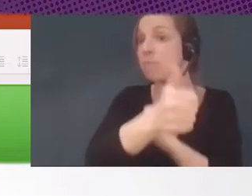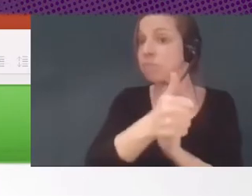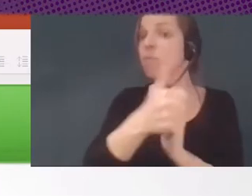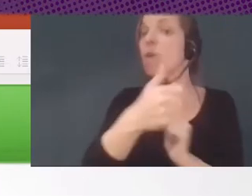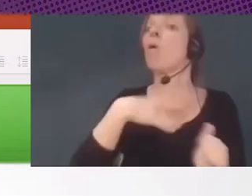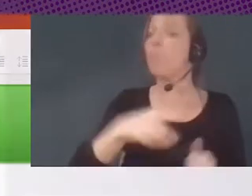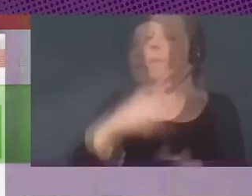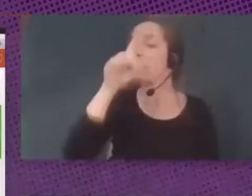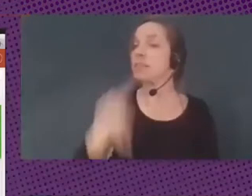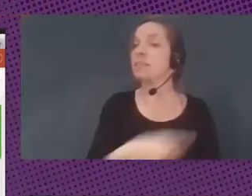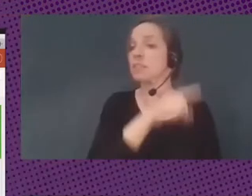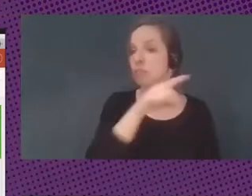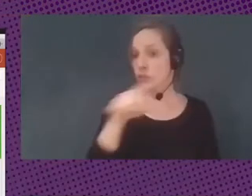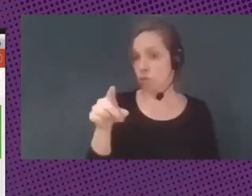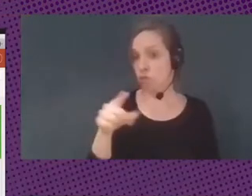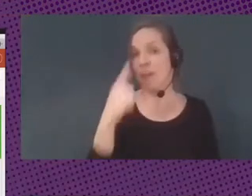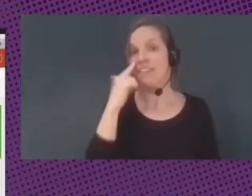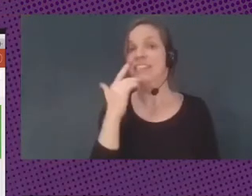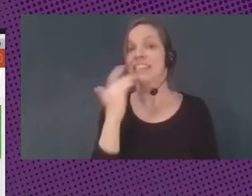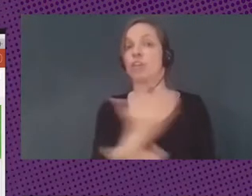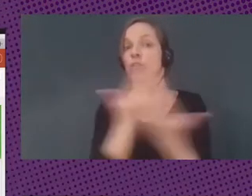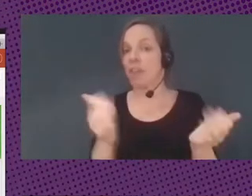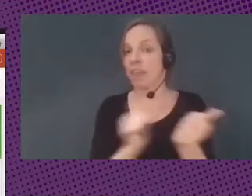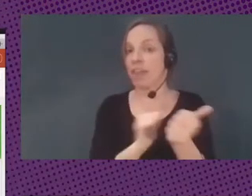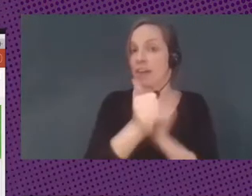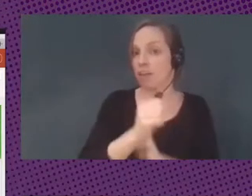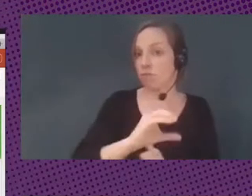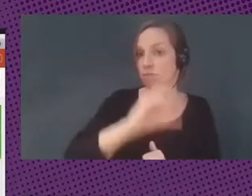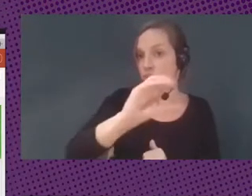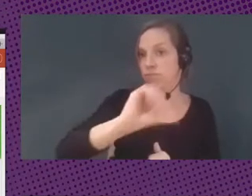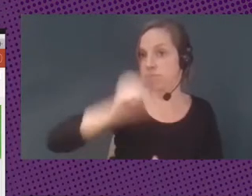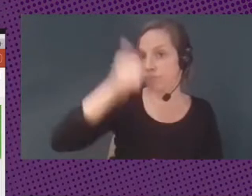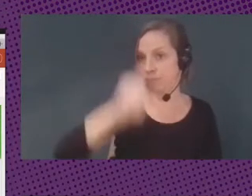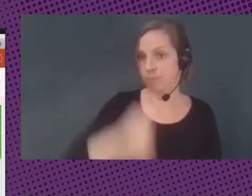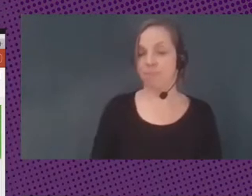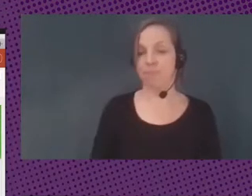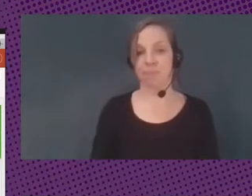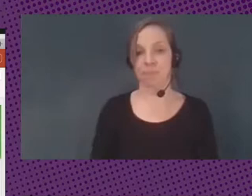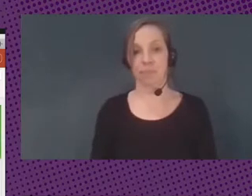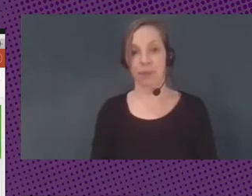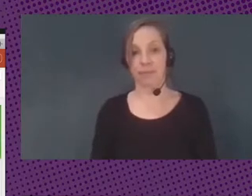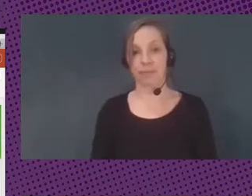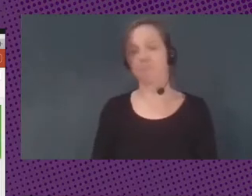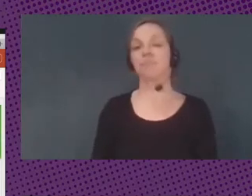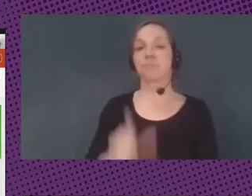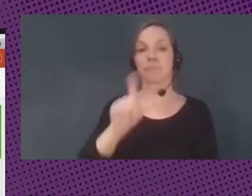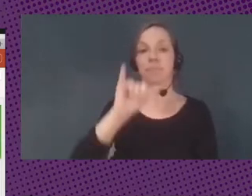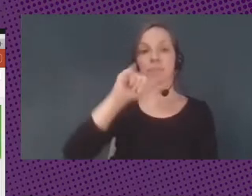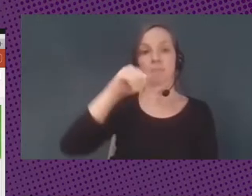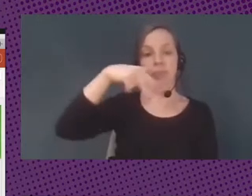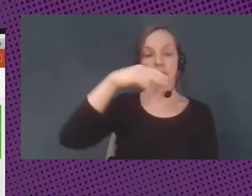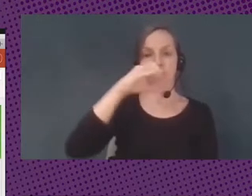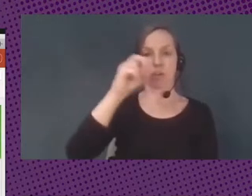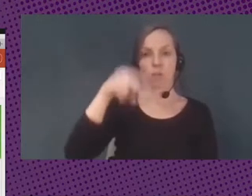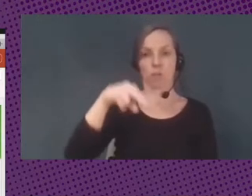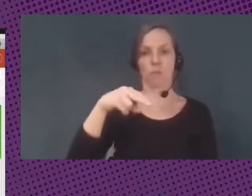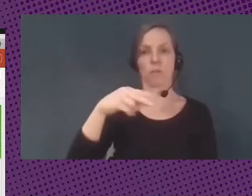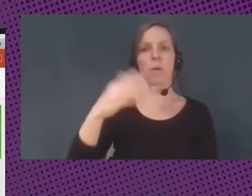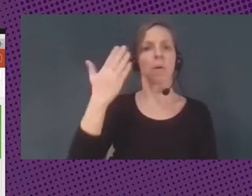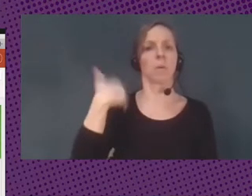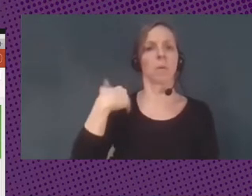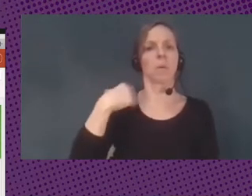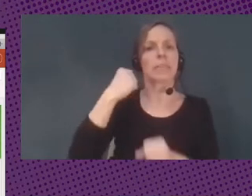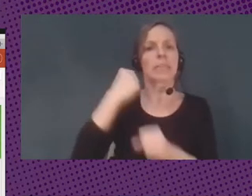o confiar para otorgarle crédito. Abraham Lincoln trabajó en una empresa que hoy es Equifax.